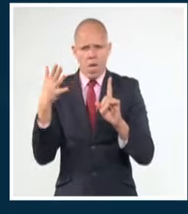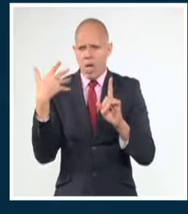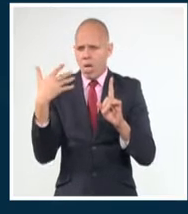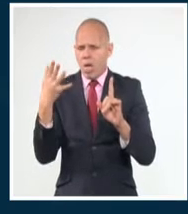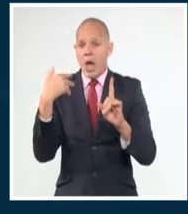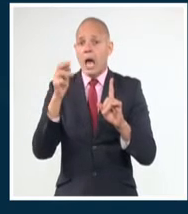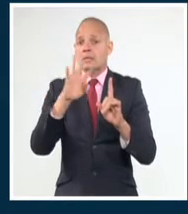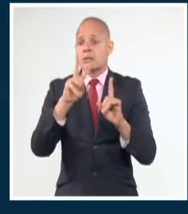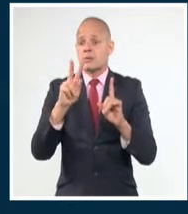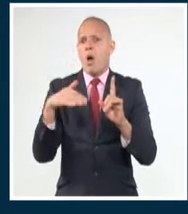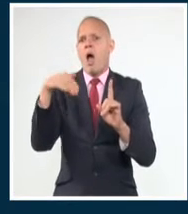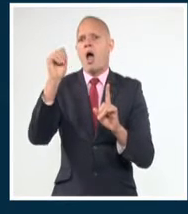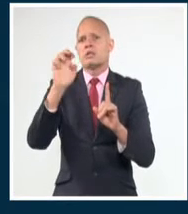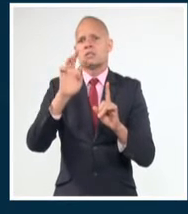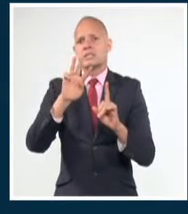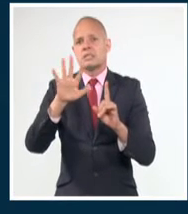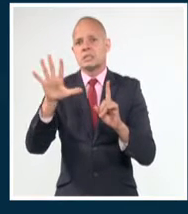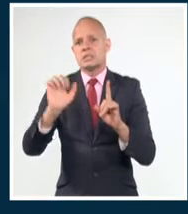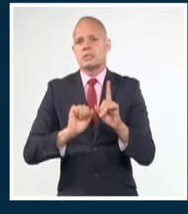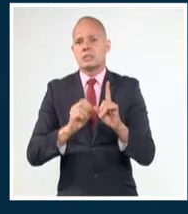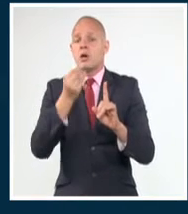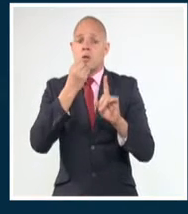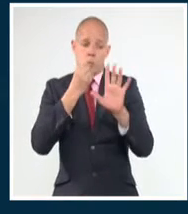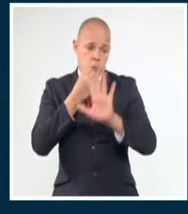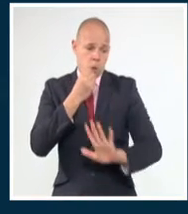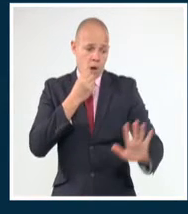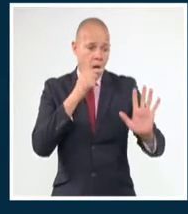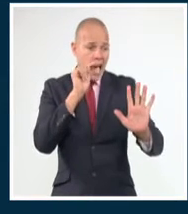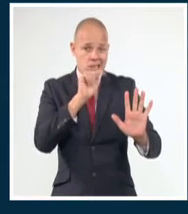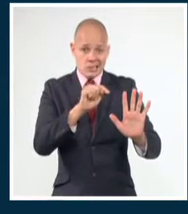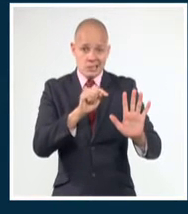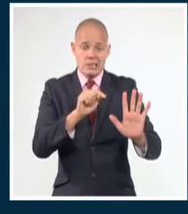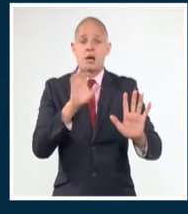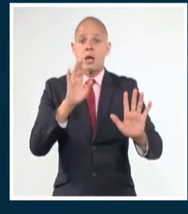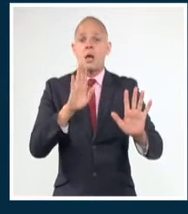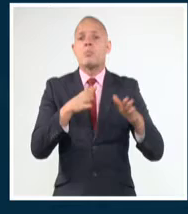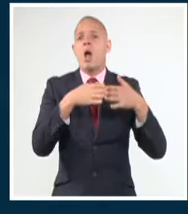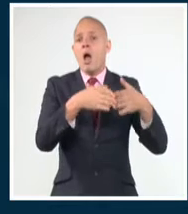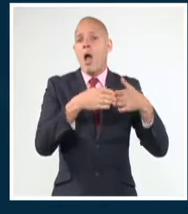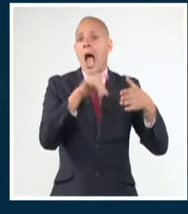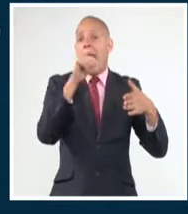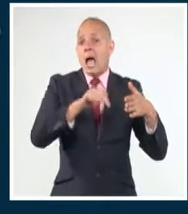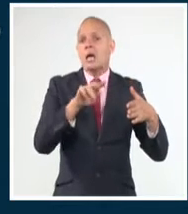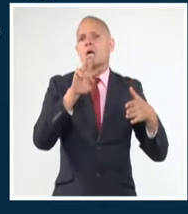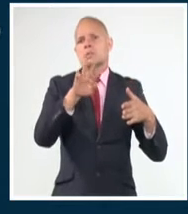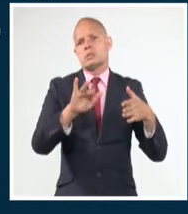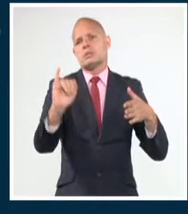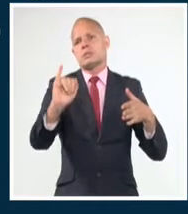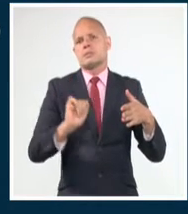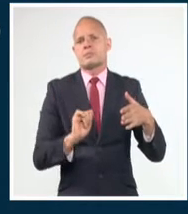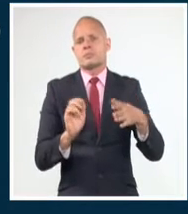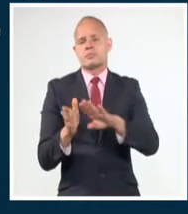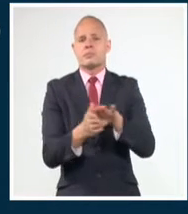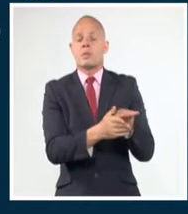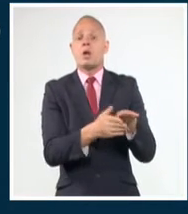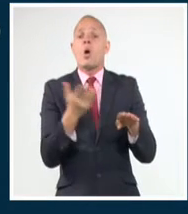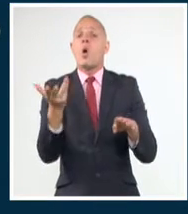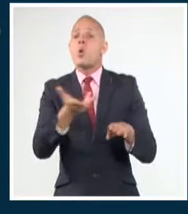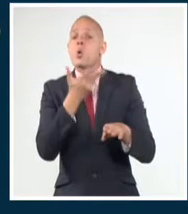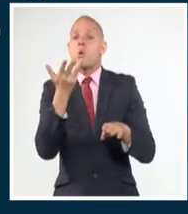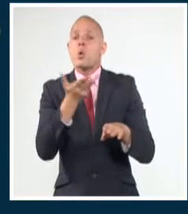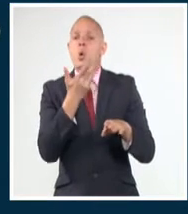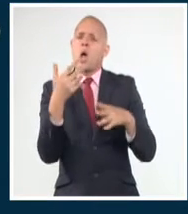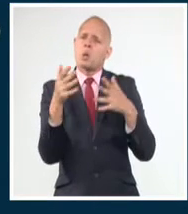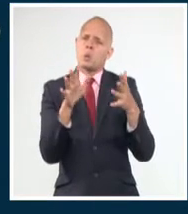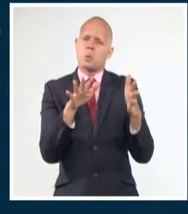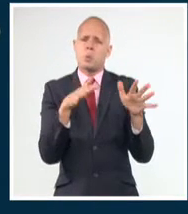35 grados Celsius llegará a 36 grados Celsius en la provincia de Granma. Los vientos serán variables débiles y esto